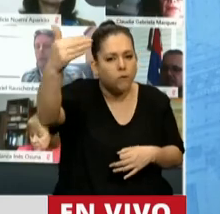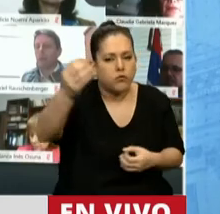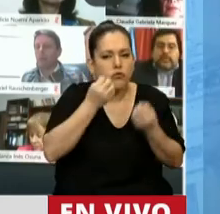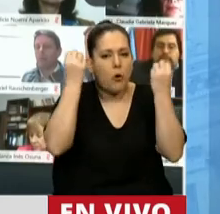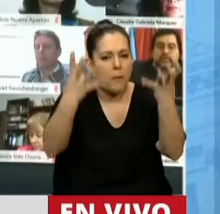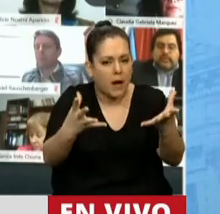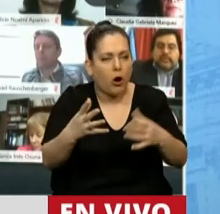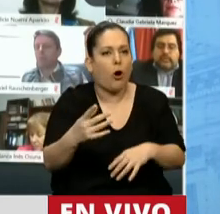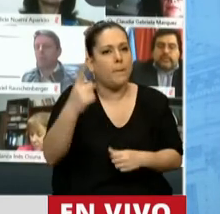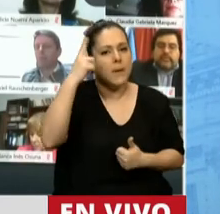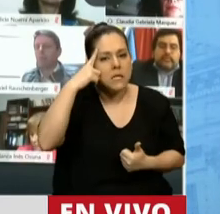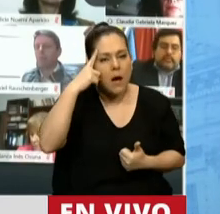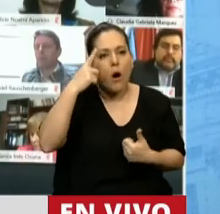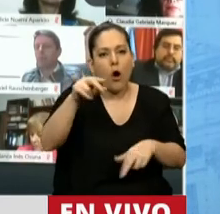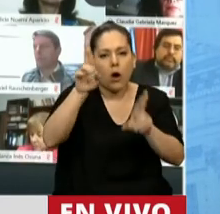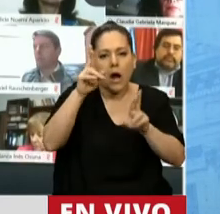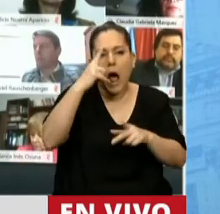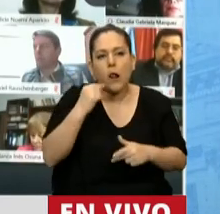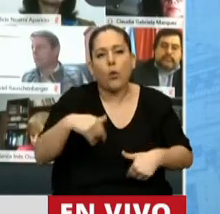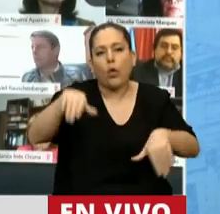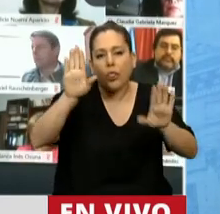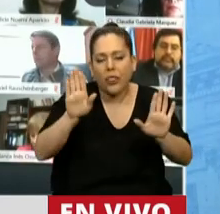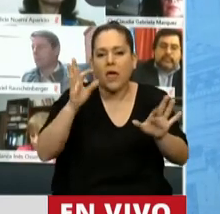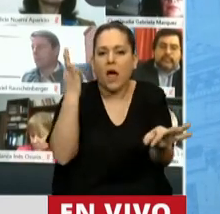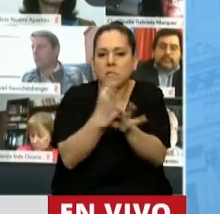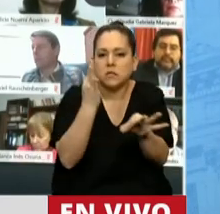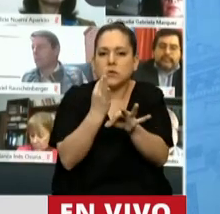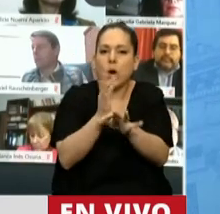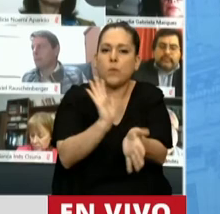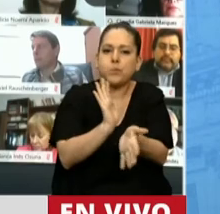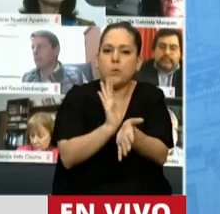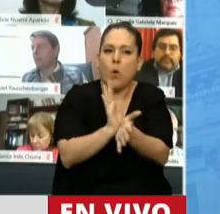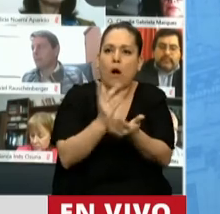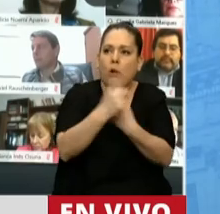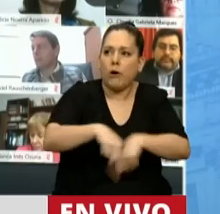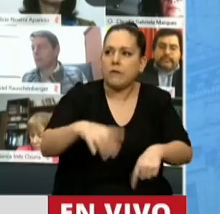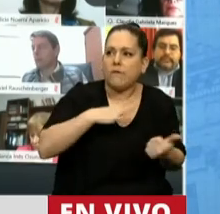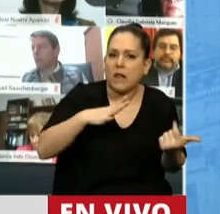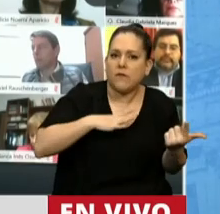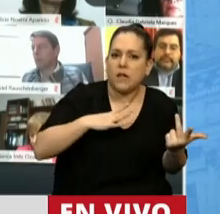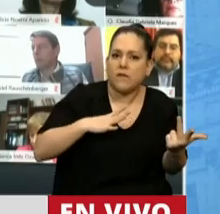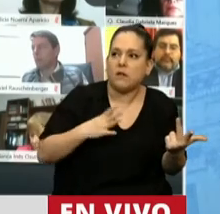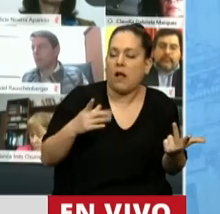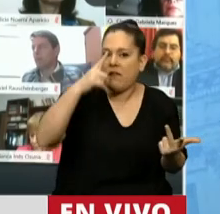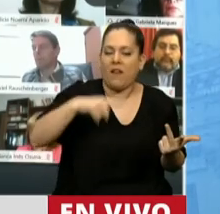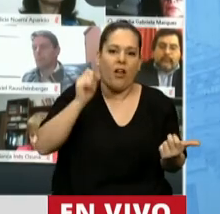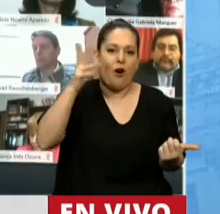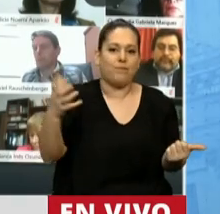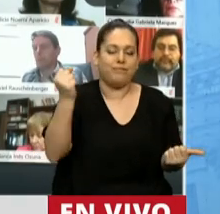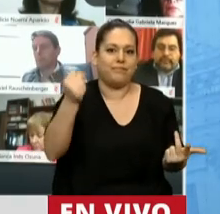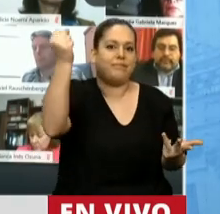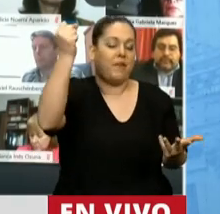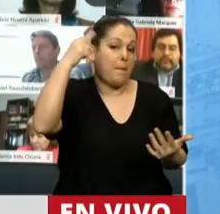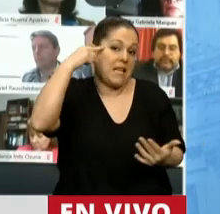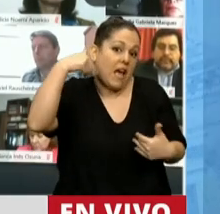que las instituciones escolares recibirían respuestas a las carencias, a las necesidades por las que